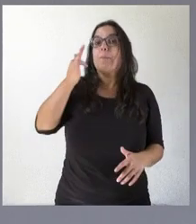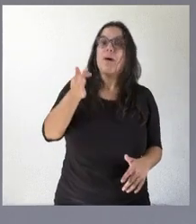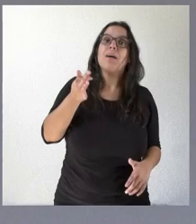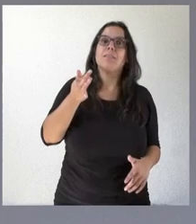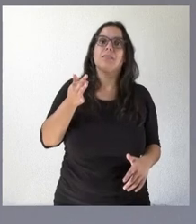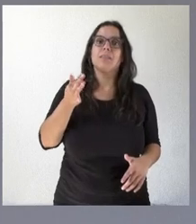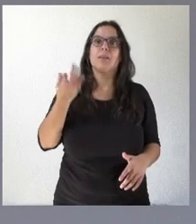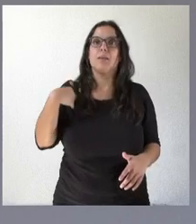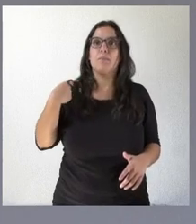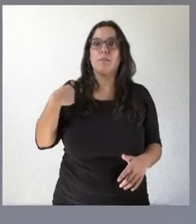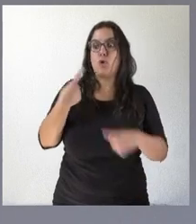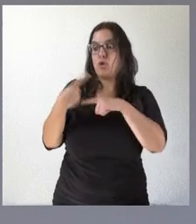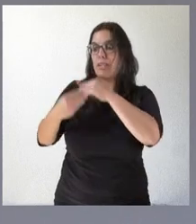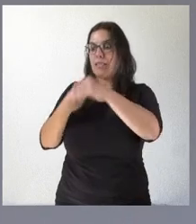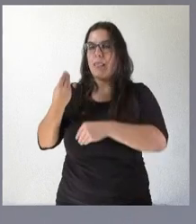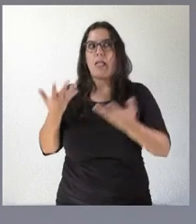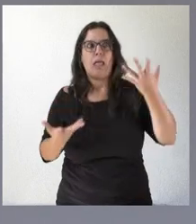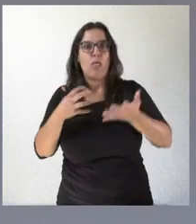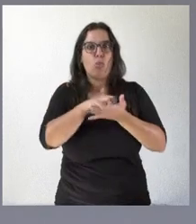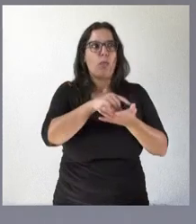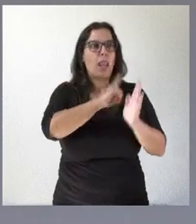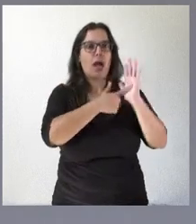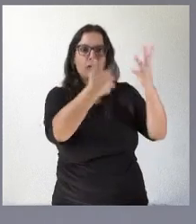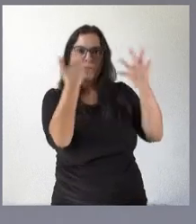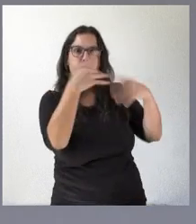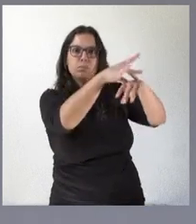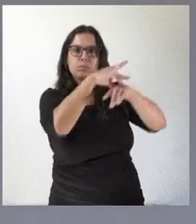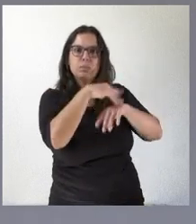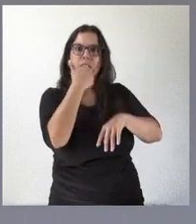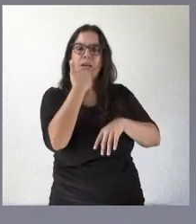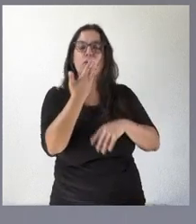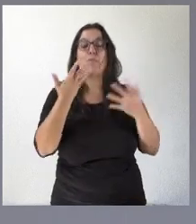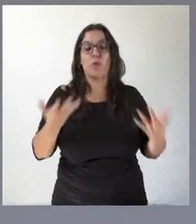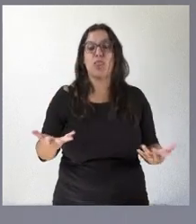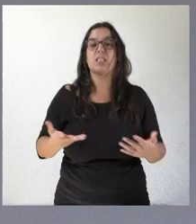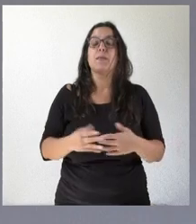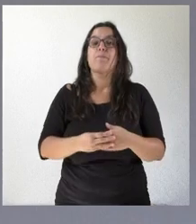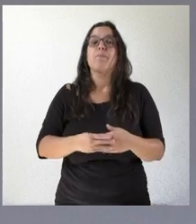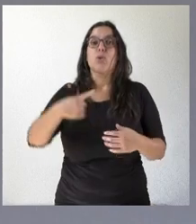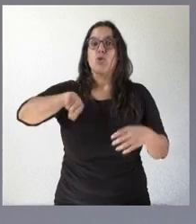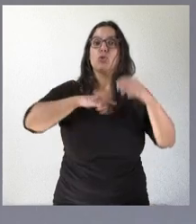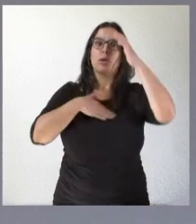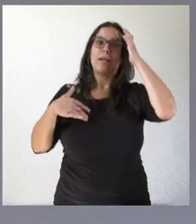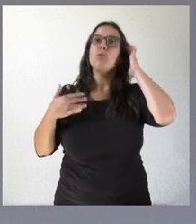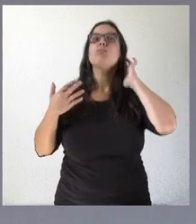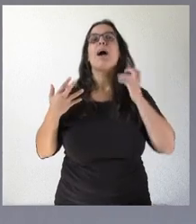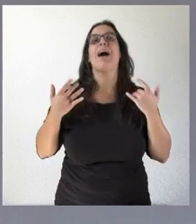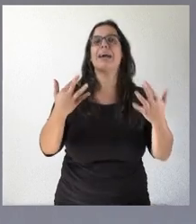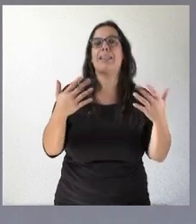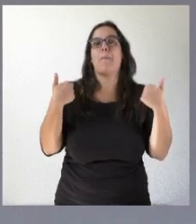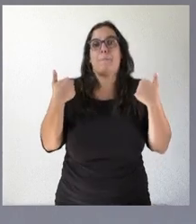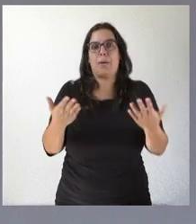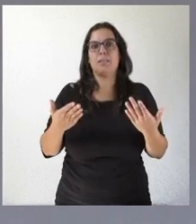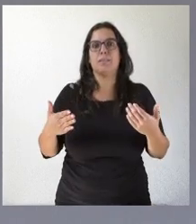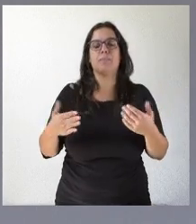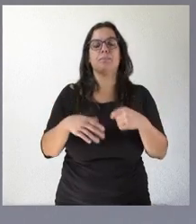en legalidad de las actuaciones que le corresponde acometer a dicha corporación. Bueno, pues queremos ganar en agilidad en la cobertura.